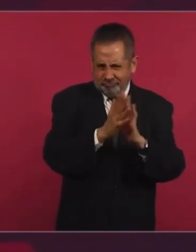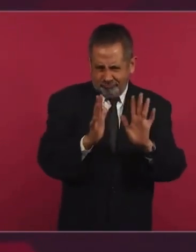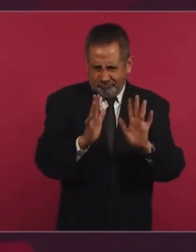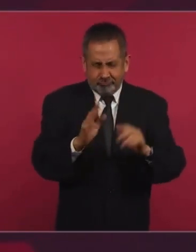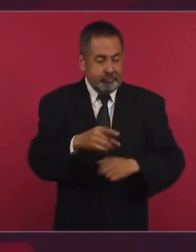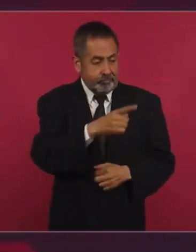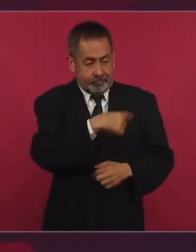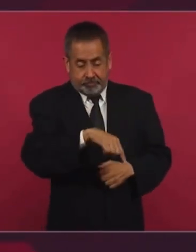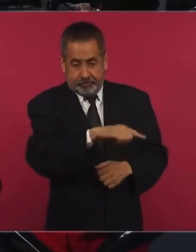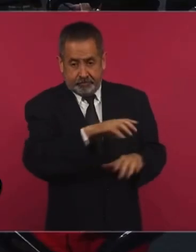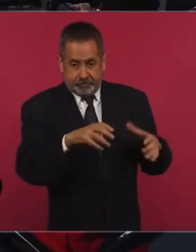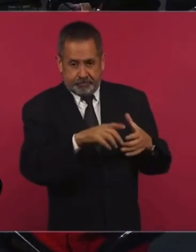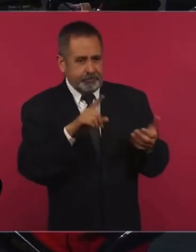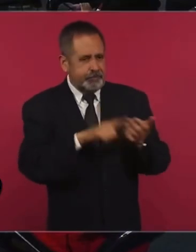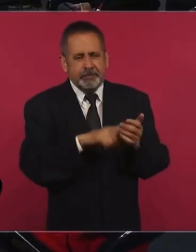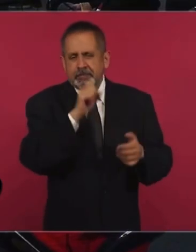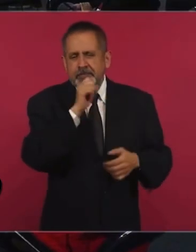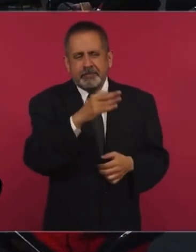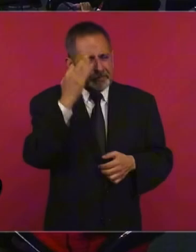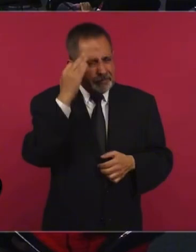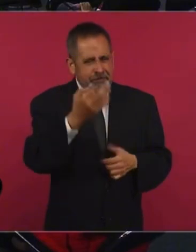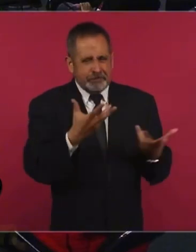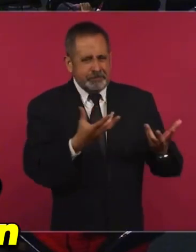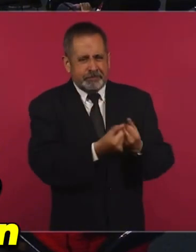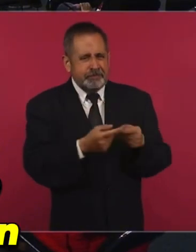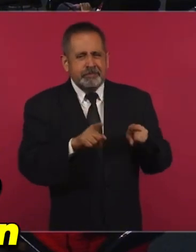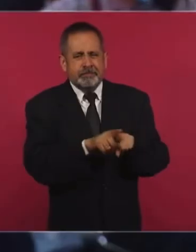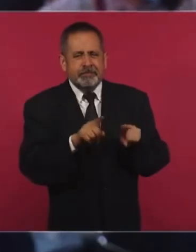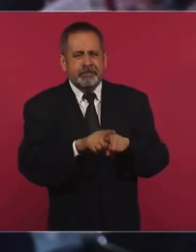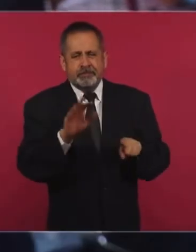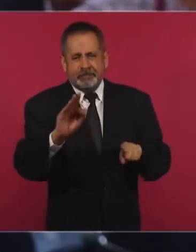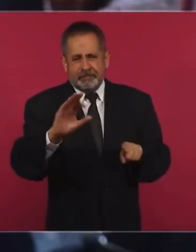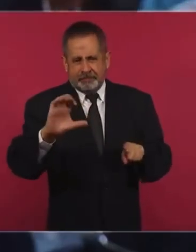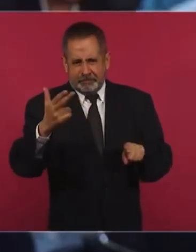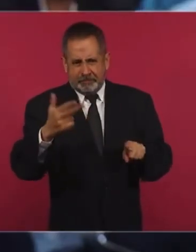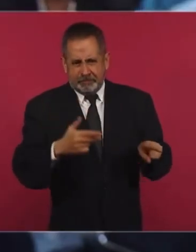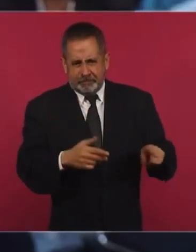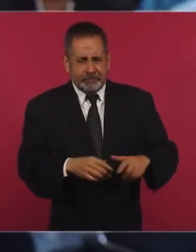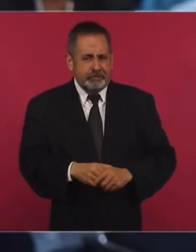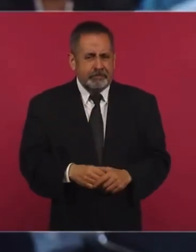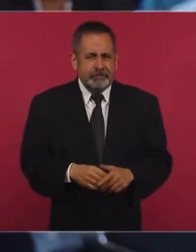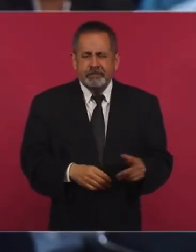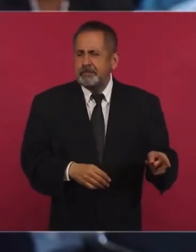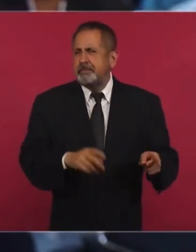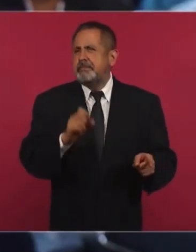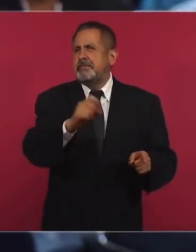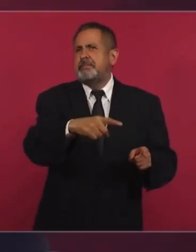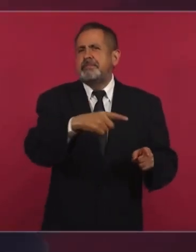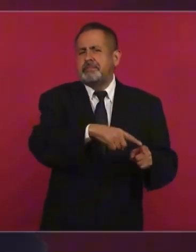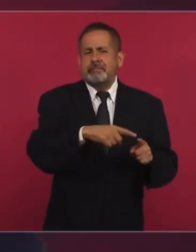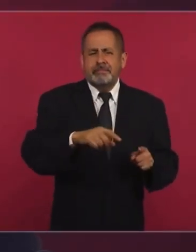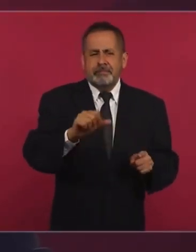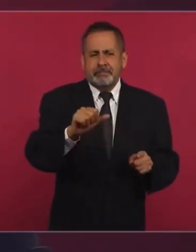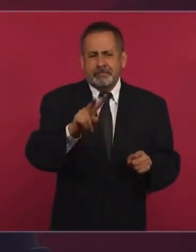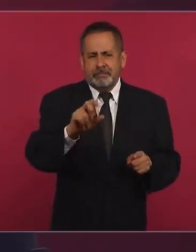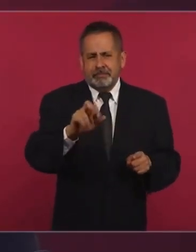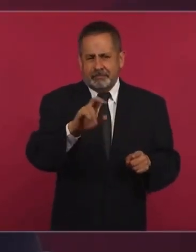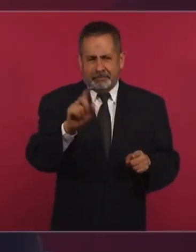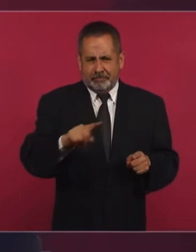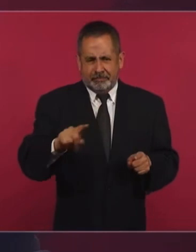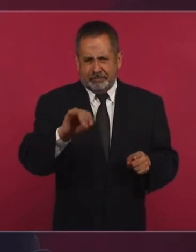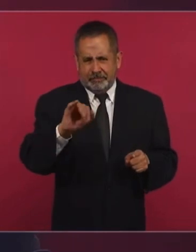de la misma corriente del pensamiento de Calderón, este Álvarez y Casa